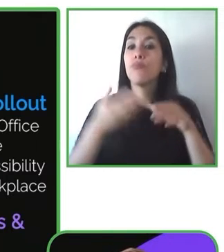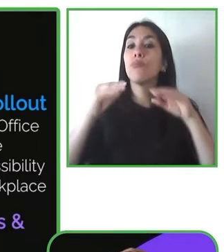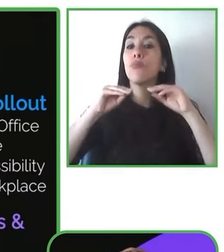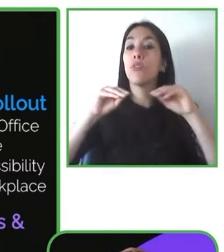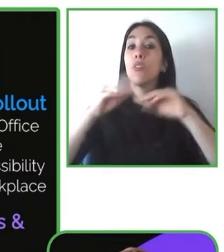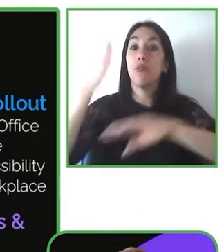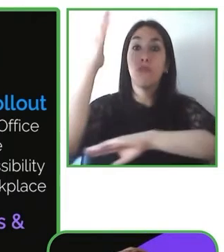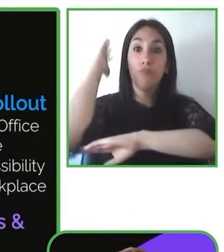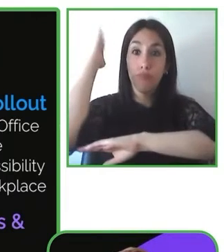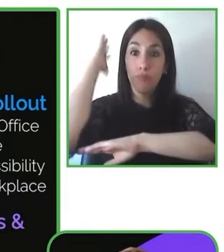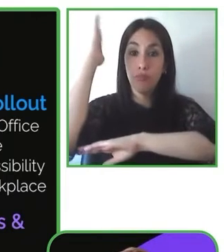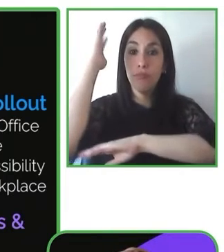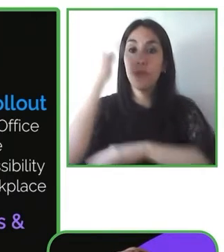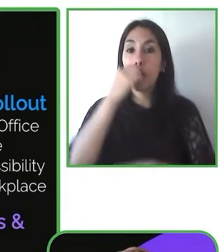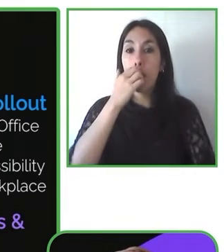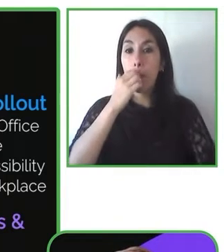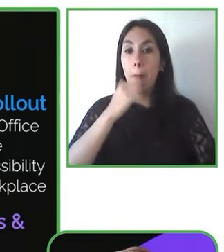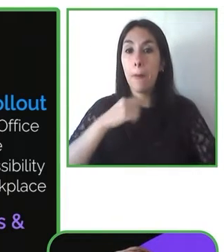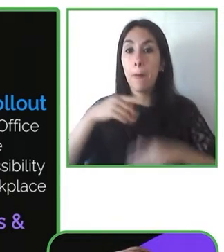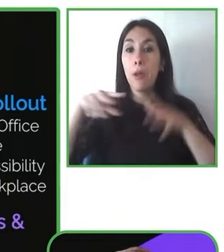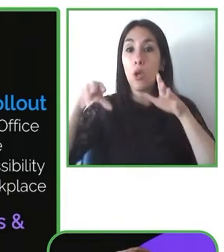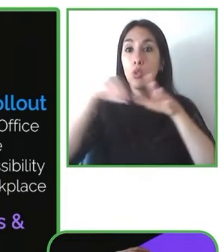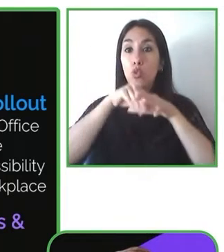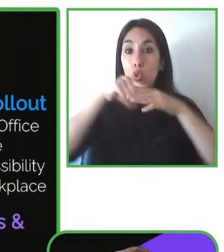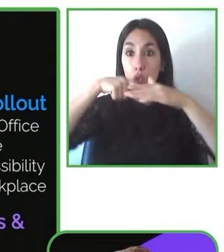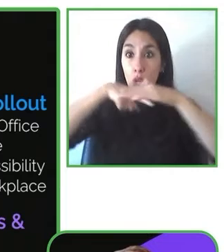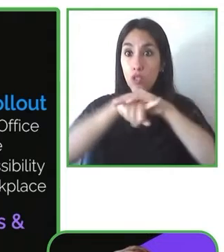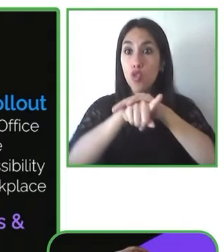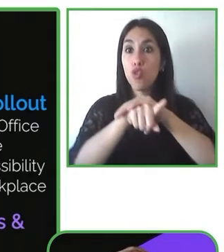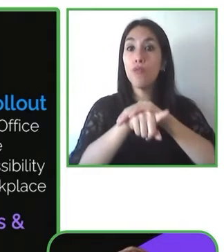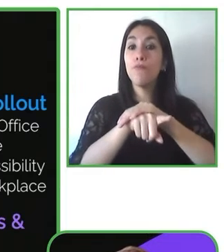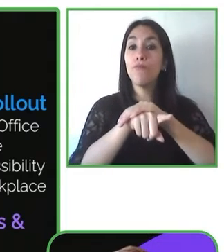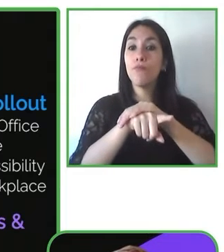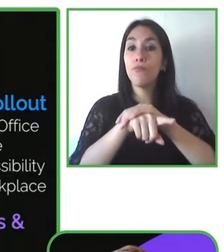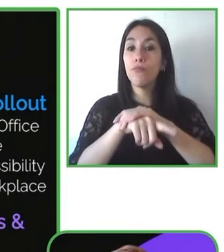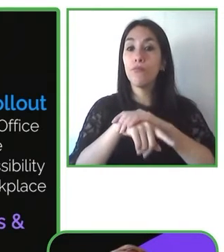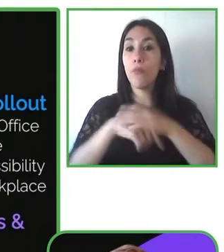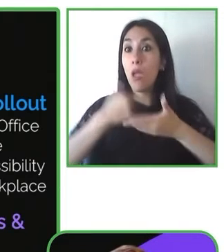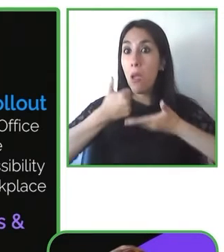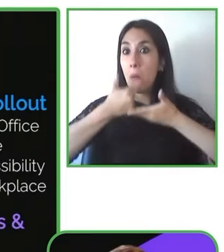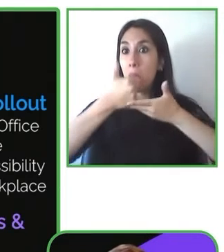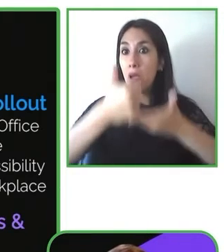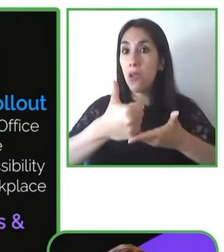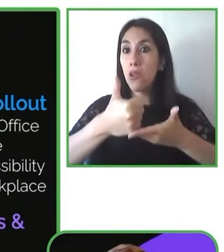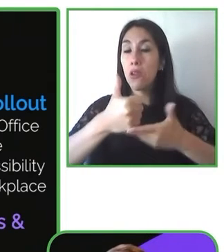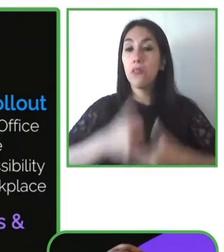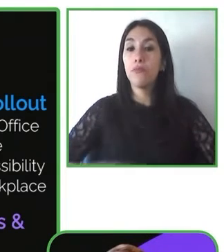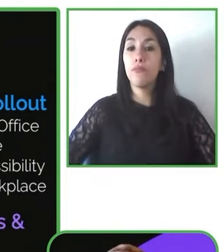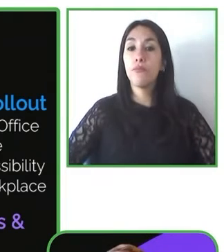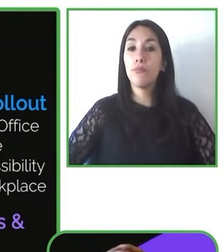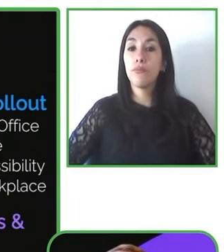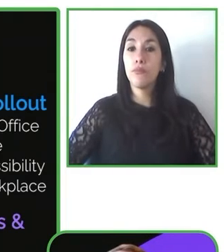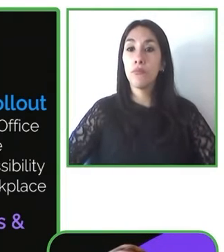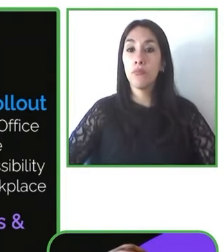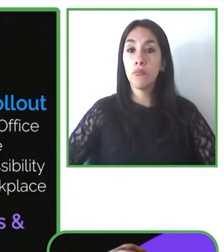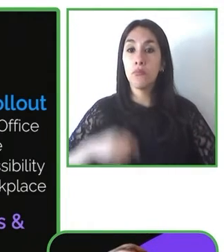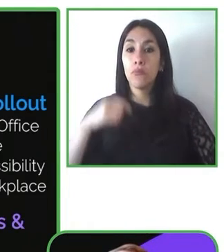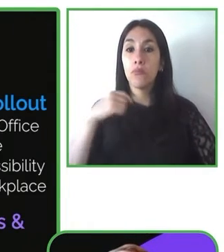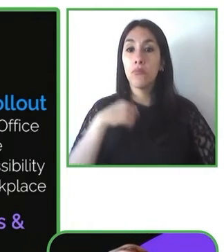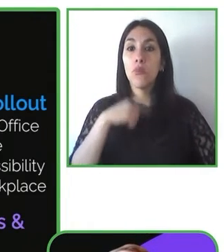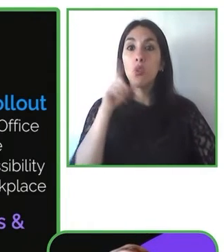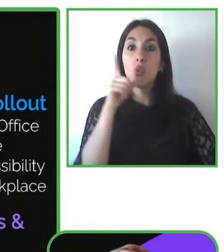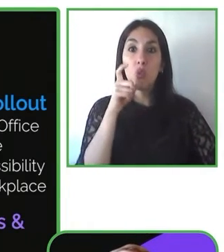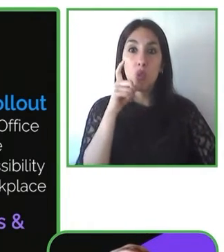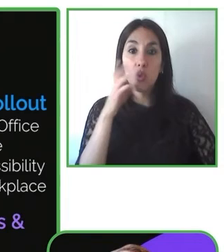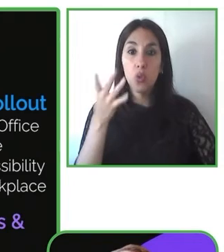entregamos soporte. Por ejemplo, tenemos iniciativas de reclutamiento. Por ejemplo, la de Good Job en